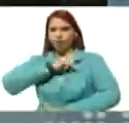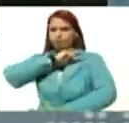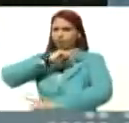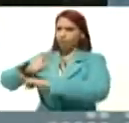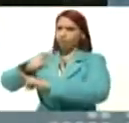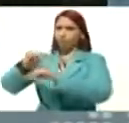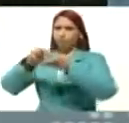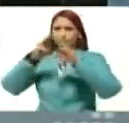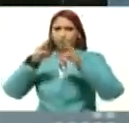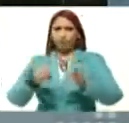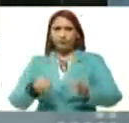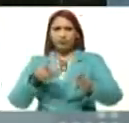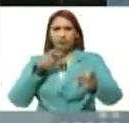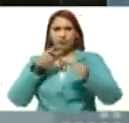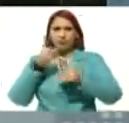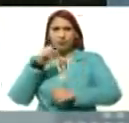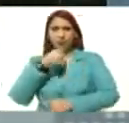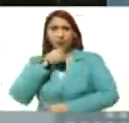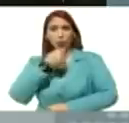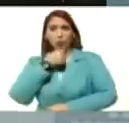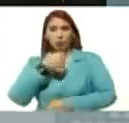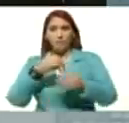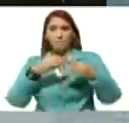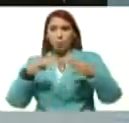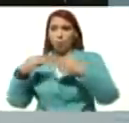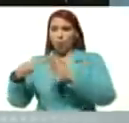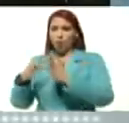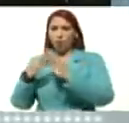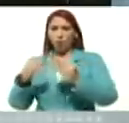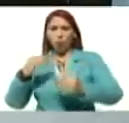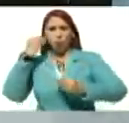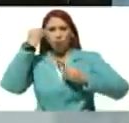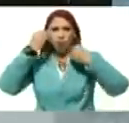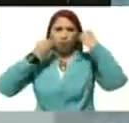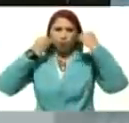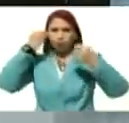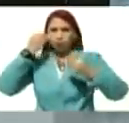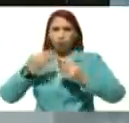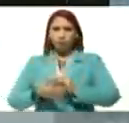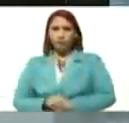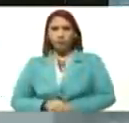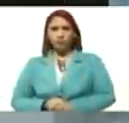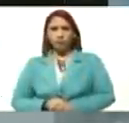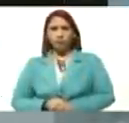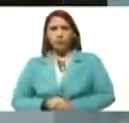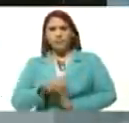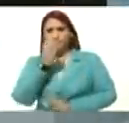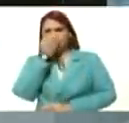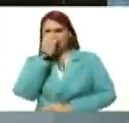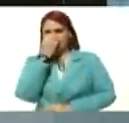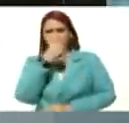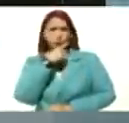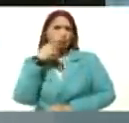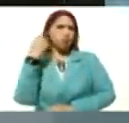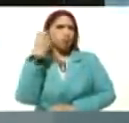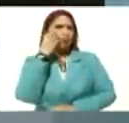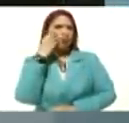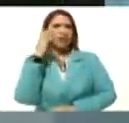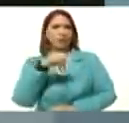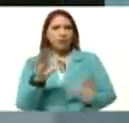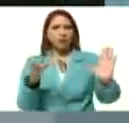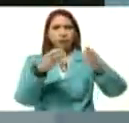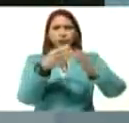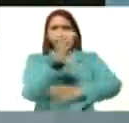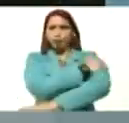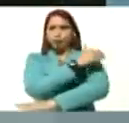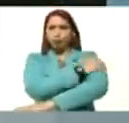en la mesa de diálogo, y en la opinión pública, todos estos planes, del fantoche duque, y de los sectores extremistas, ten la seguridad,